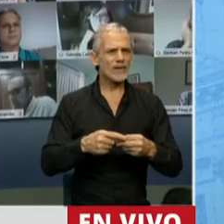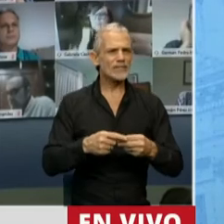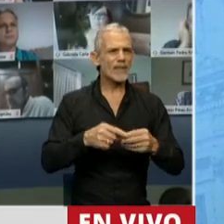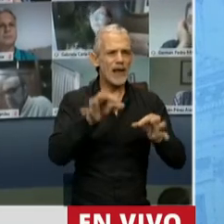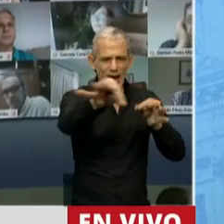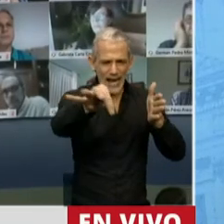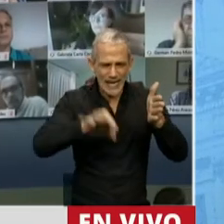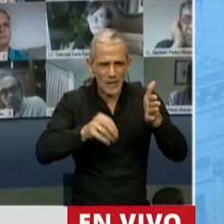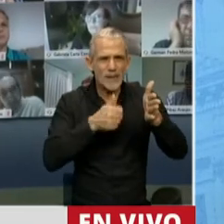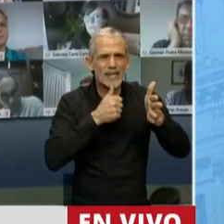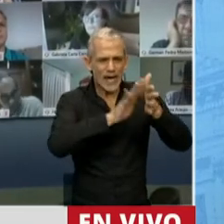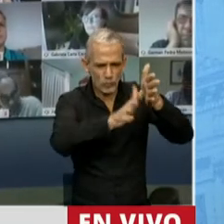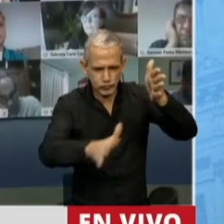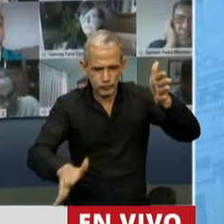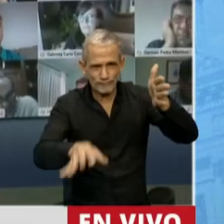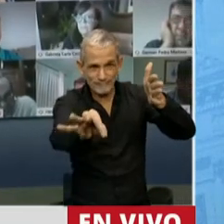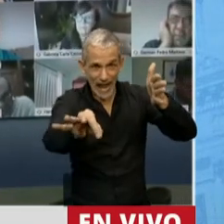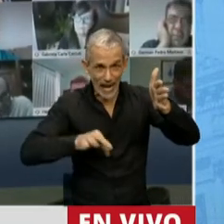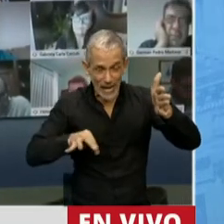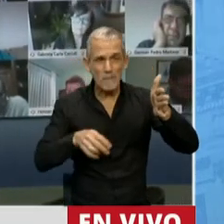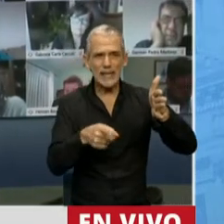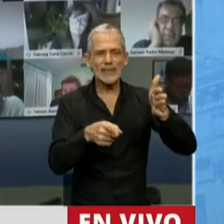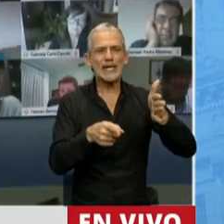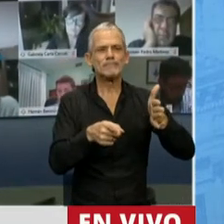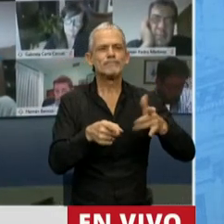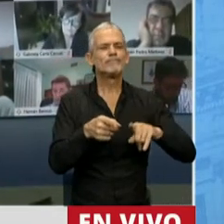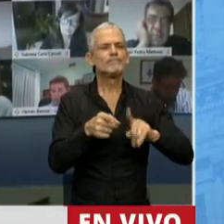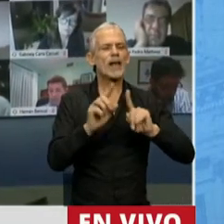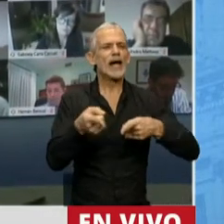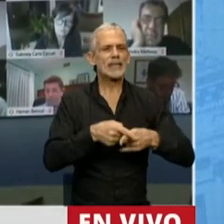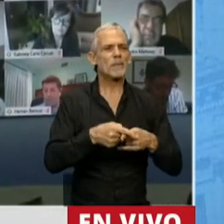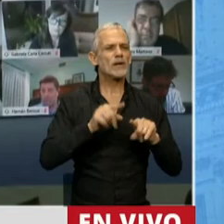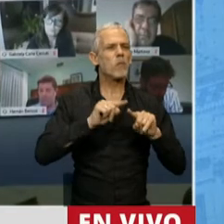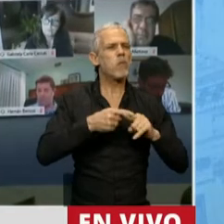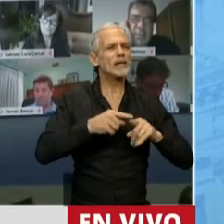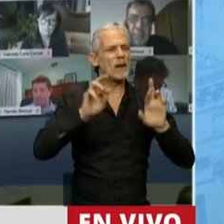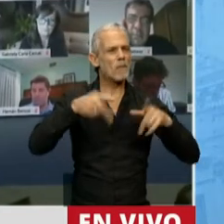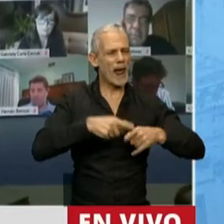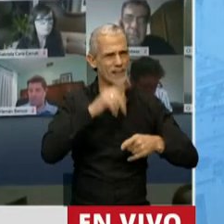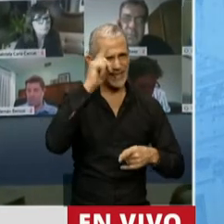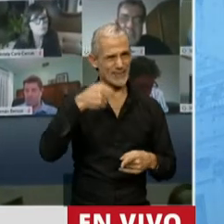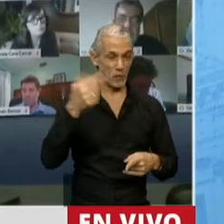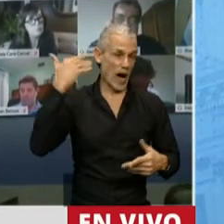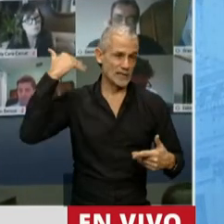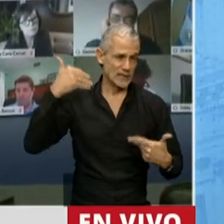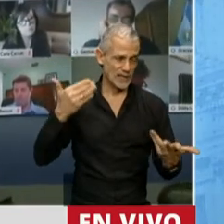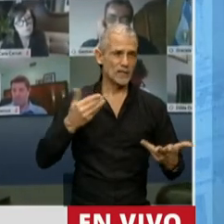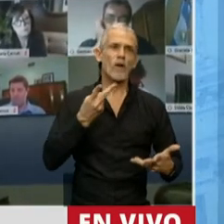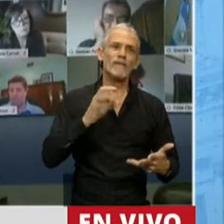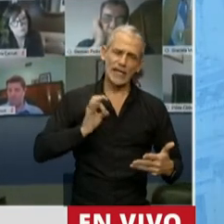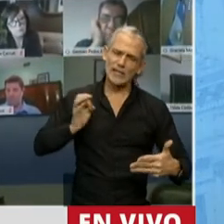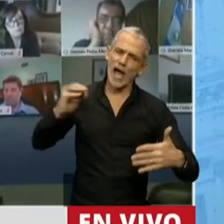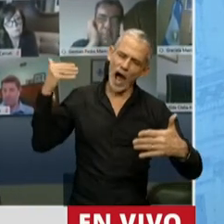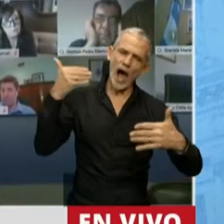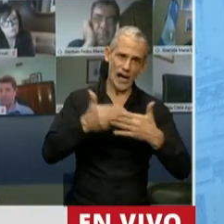exterior de la plataforma continental es una política de Estado en la Argentina hace ya más de 20